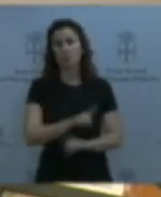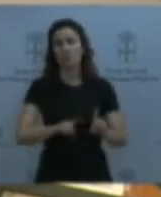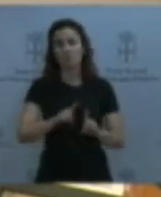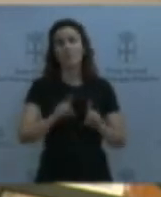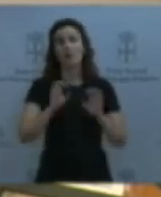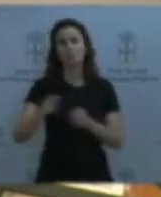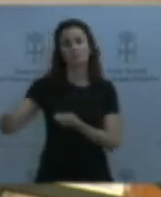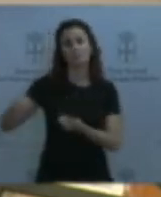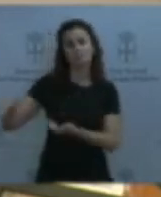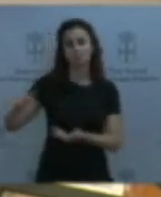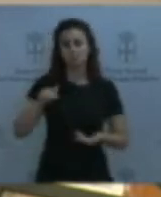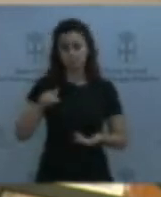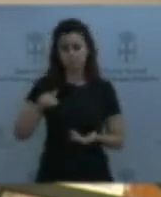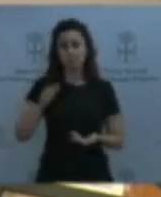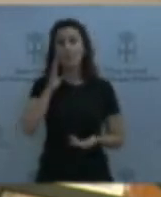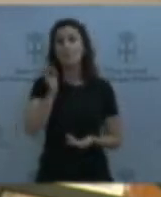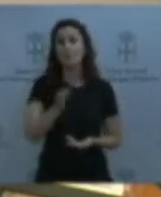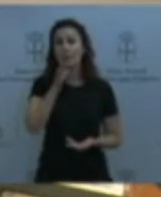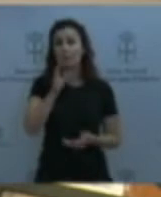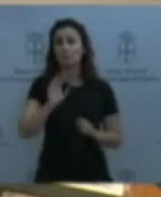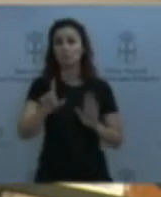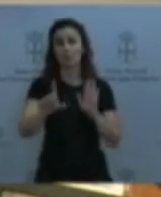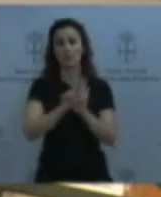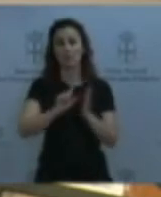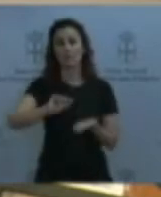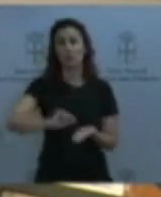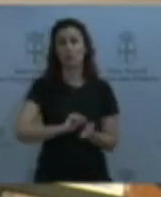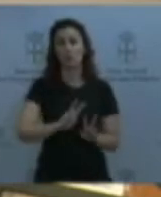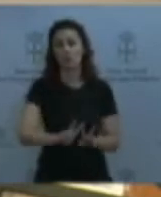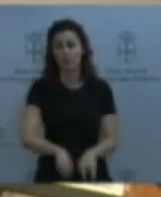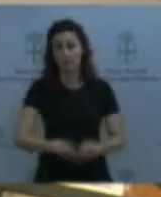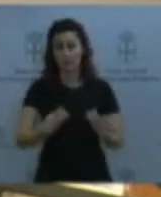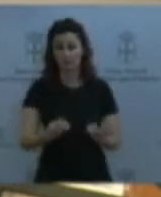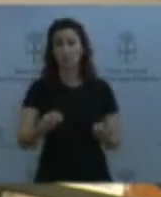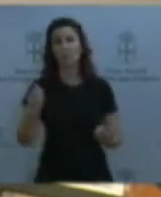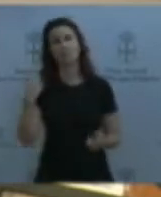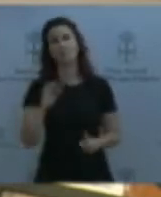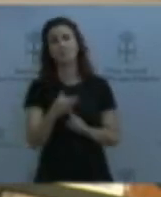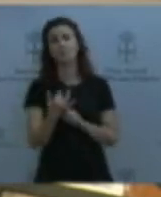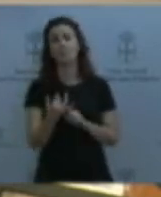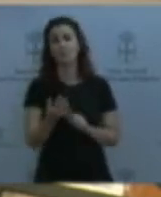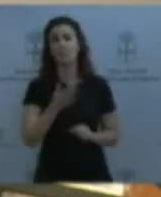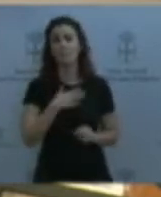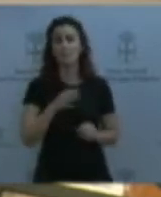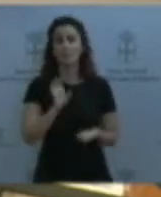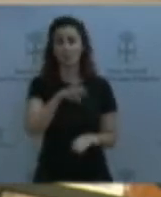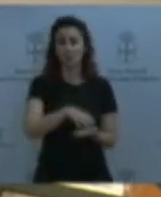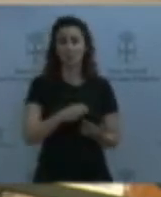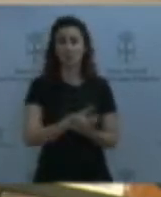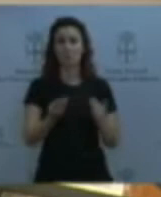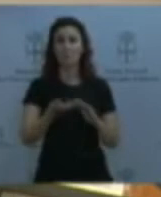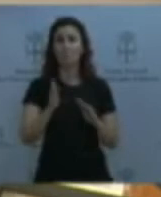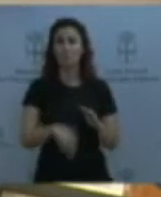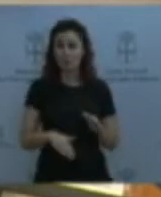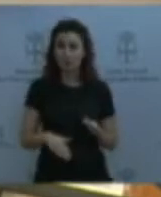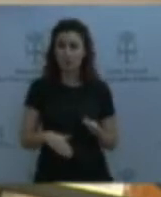de contratos. Y sabe qué ocurre con nuestros centros de menores y de discapacidad, que ninguno tiene CID propio. Solo hay